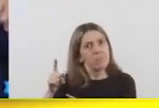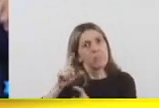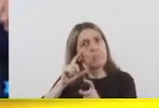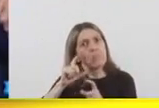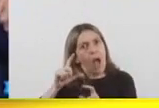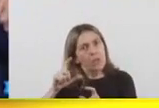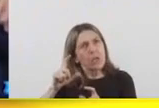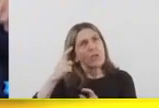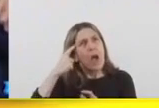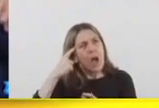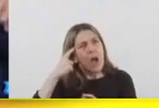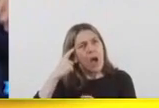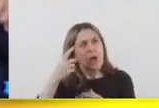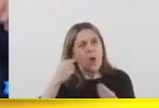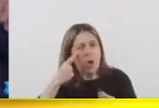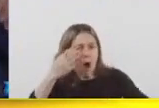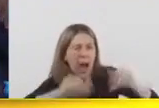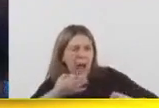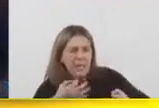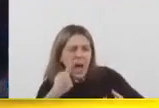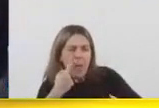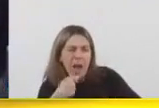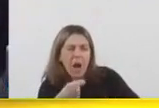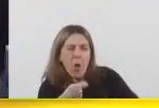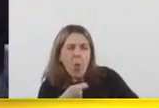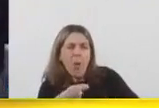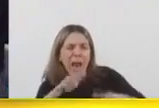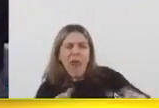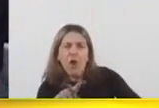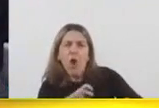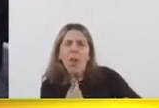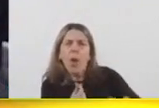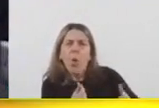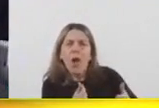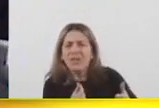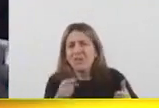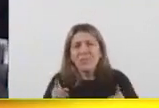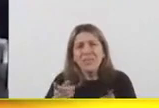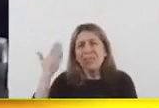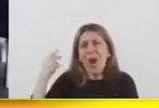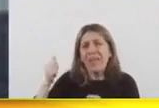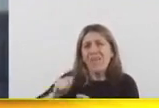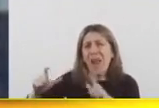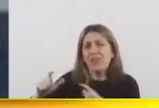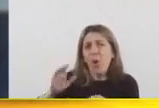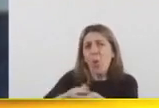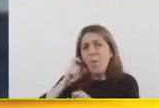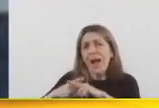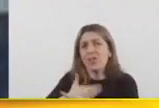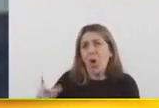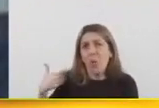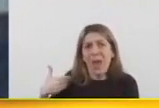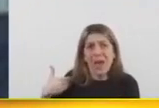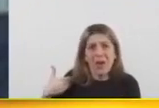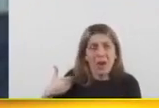mira cómo son los ingresos de los jubilados, y no deja que esta inflación perversa que hemos heredado carcoma los ingresos de los jubilados.